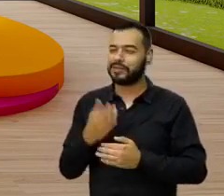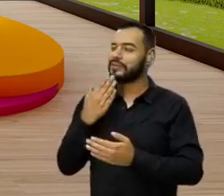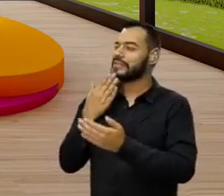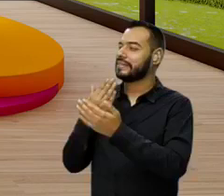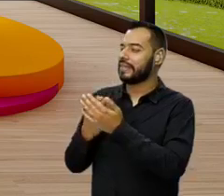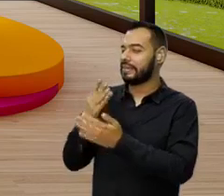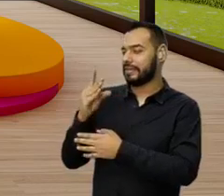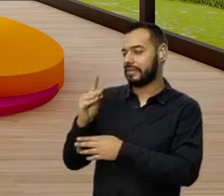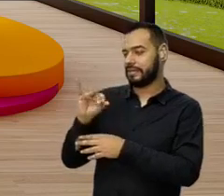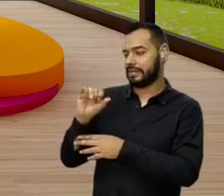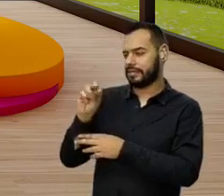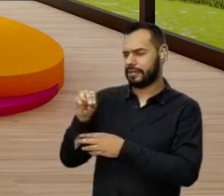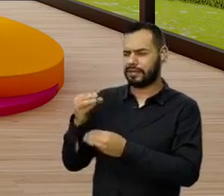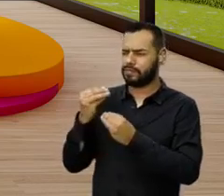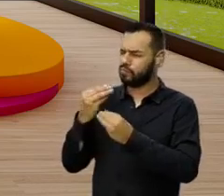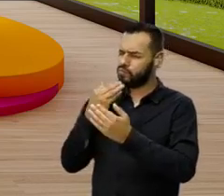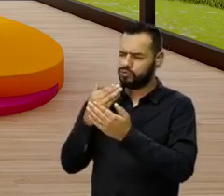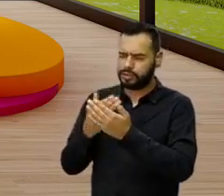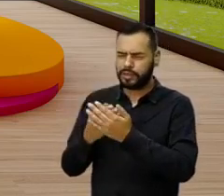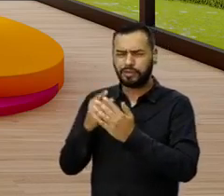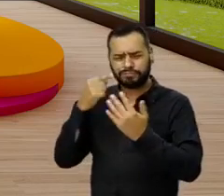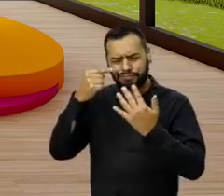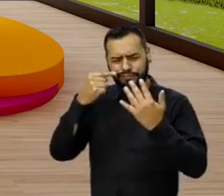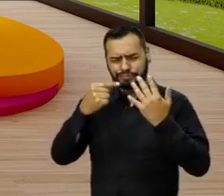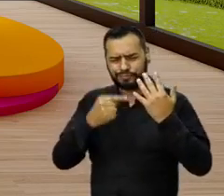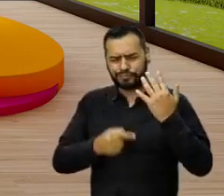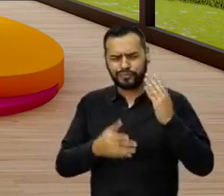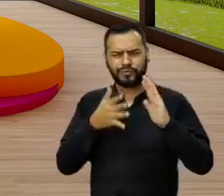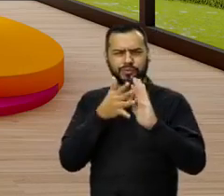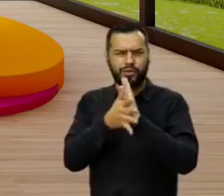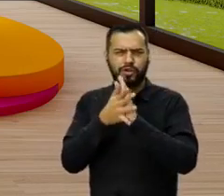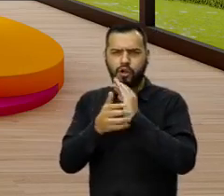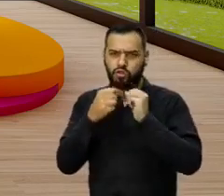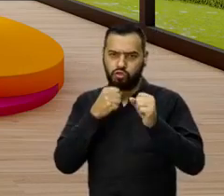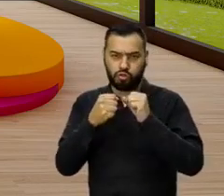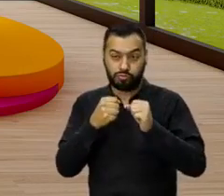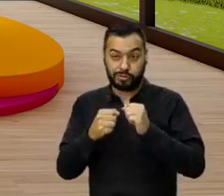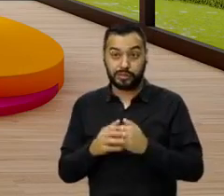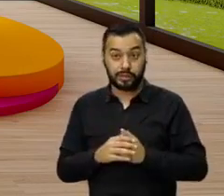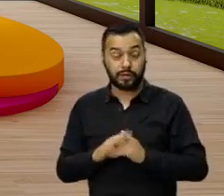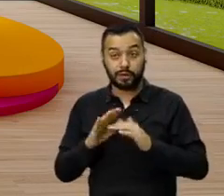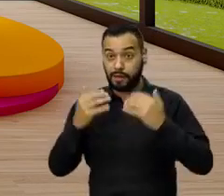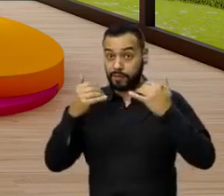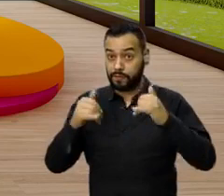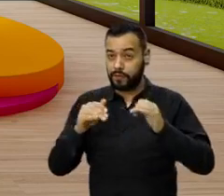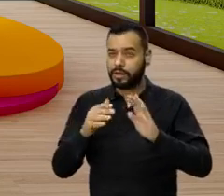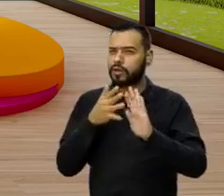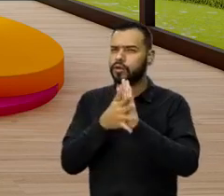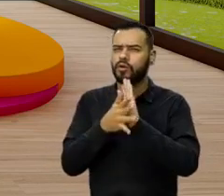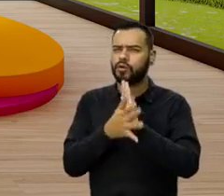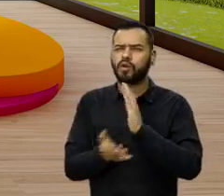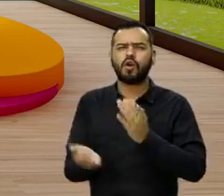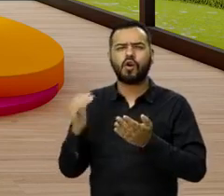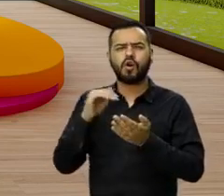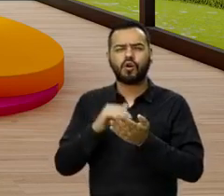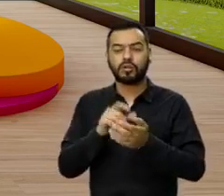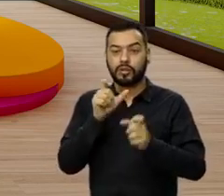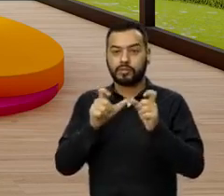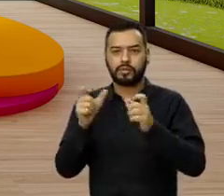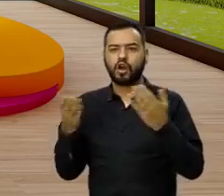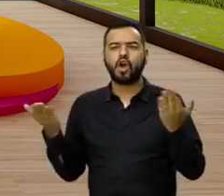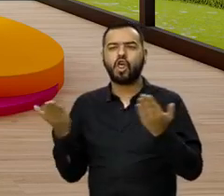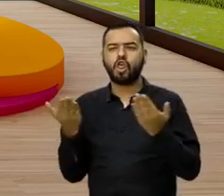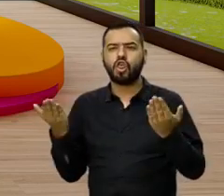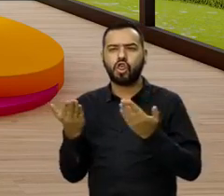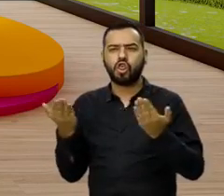Diana, muchísimas gracias de verdad por todas estas buenas noticias y bueno, ya para terminar contémole una vez más a nuestros seguidores